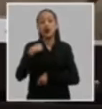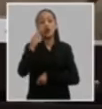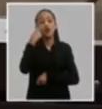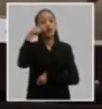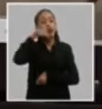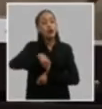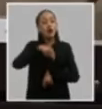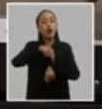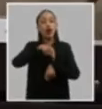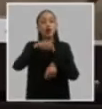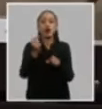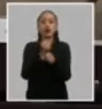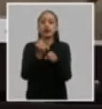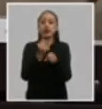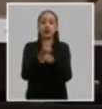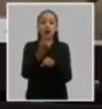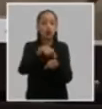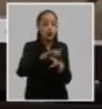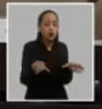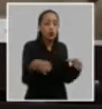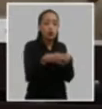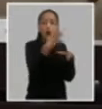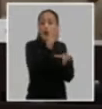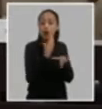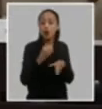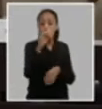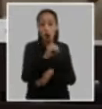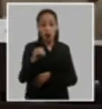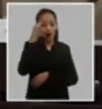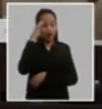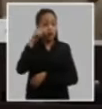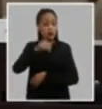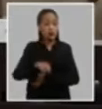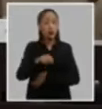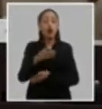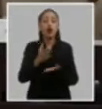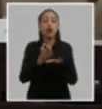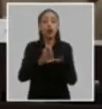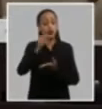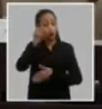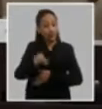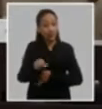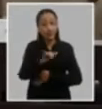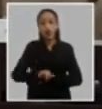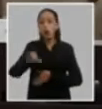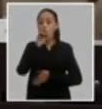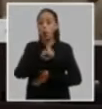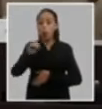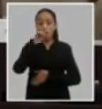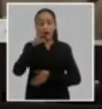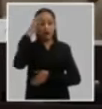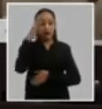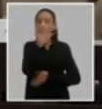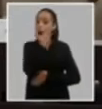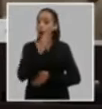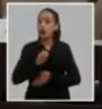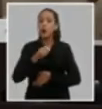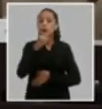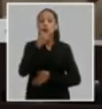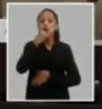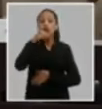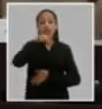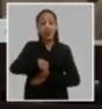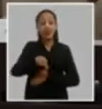de trabajar una cantera de jóvenes que desde las organizaciones estudiantiles y la organización juvenil puede el núcleo del partido